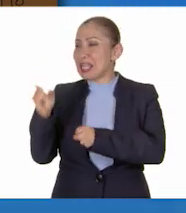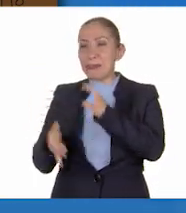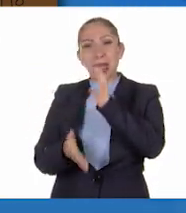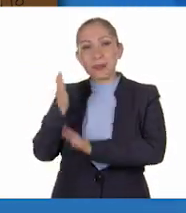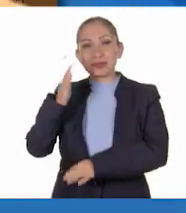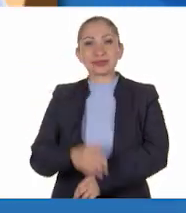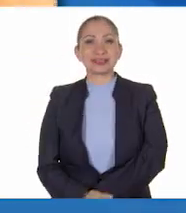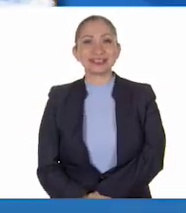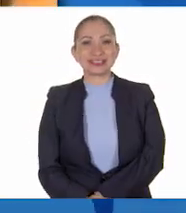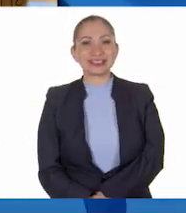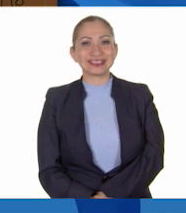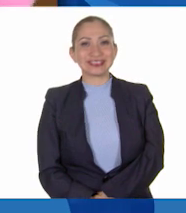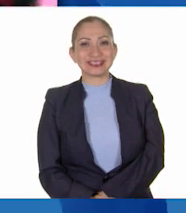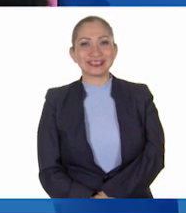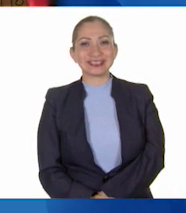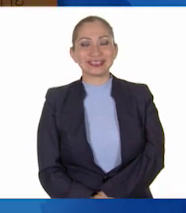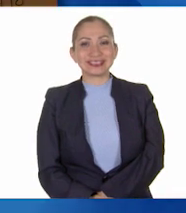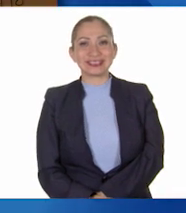vamos!